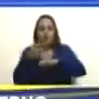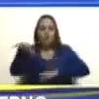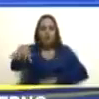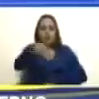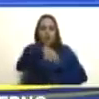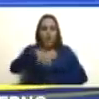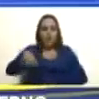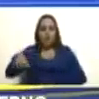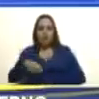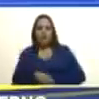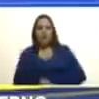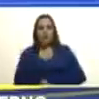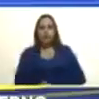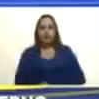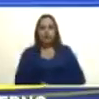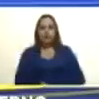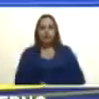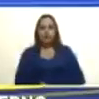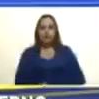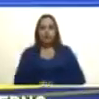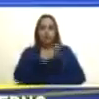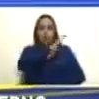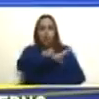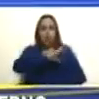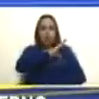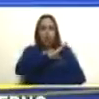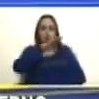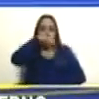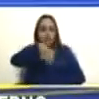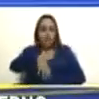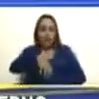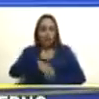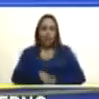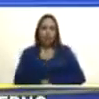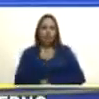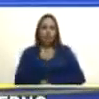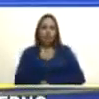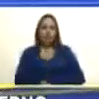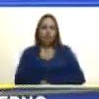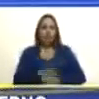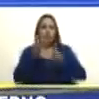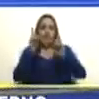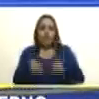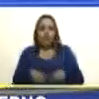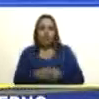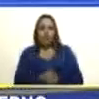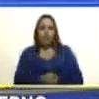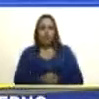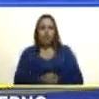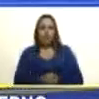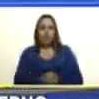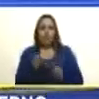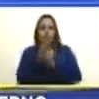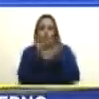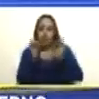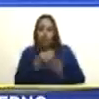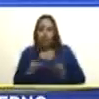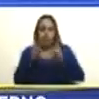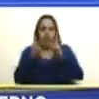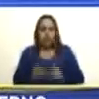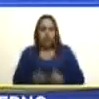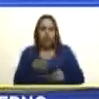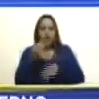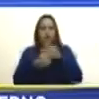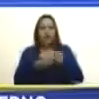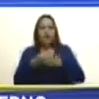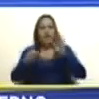el consejo de estado también tiene como órgano se establece